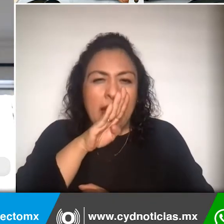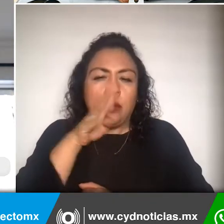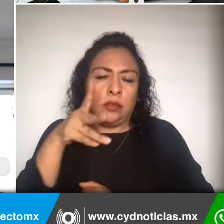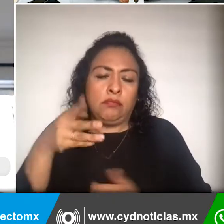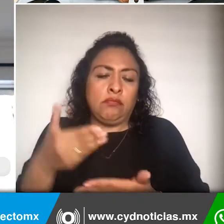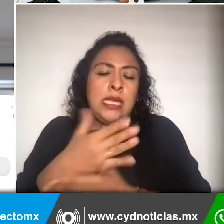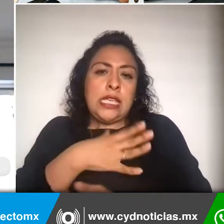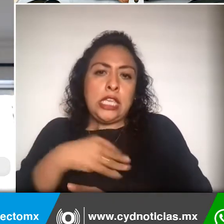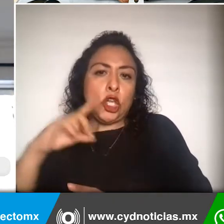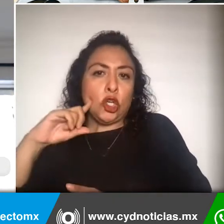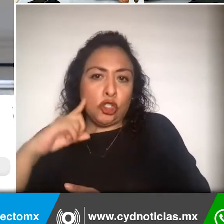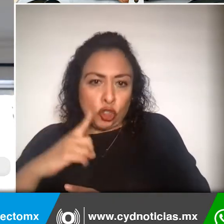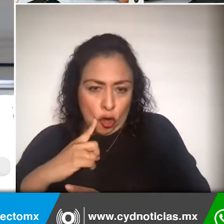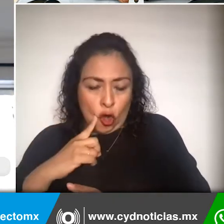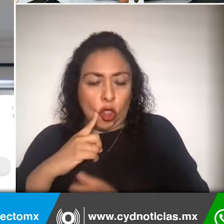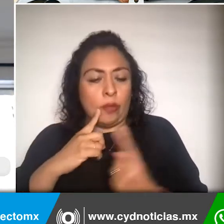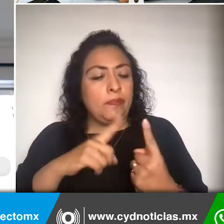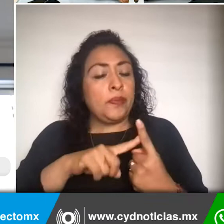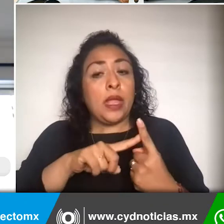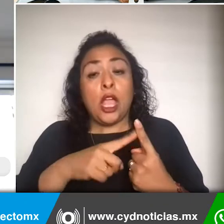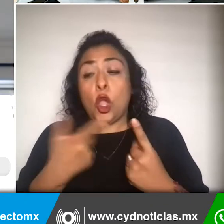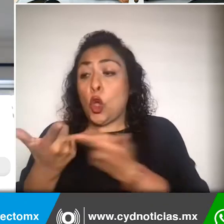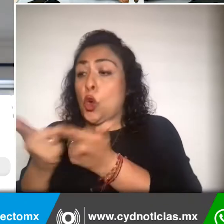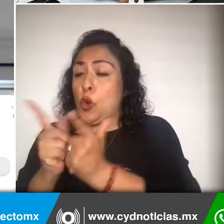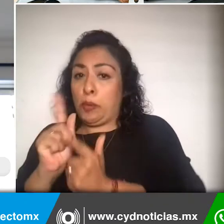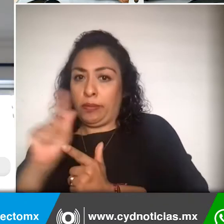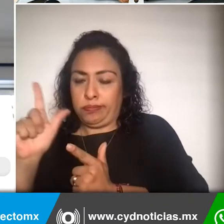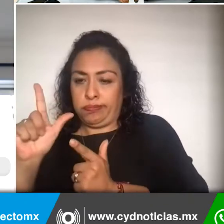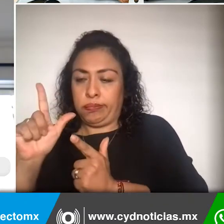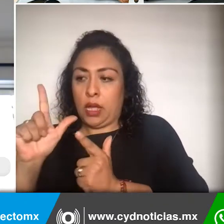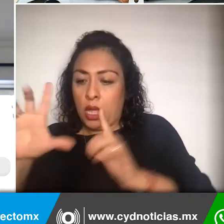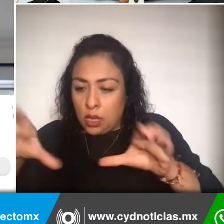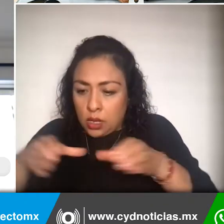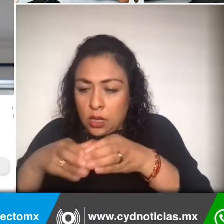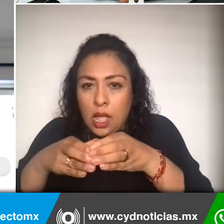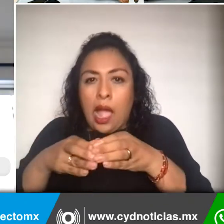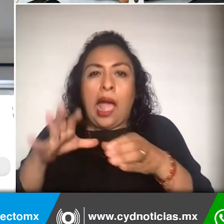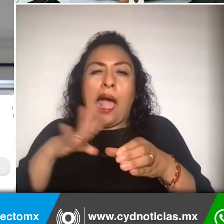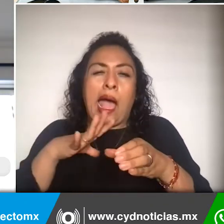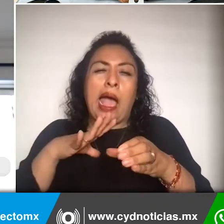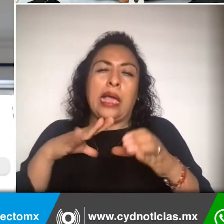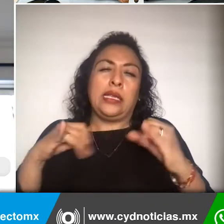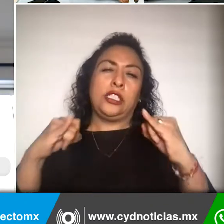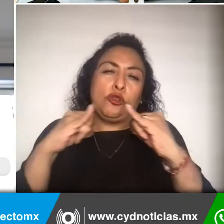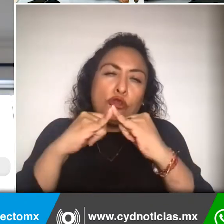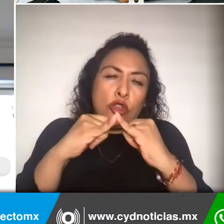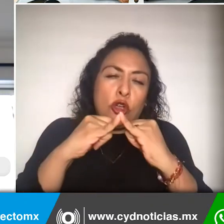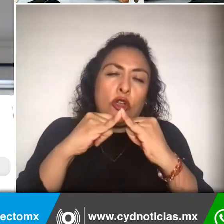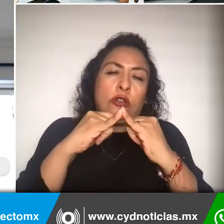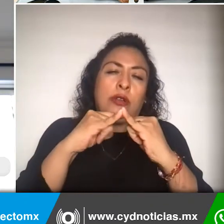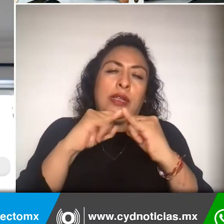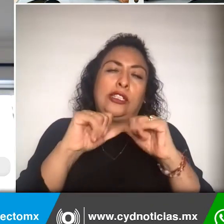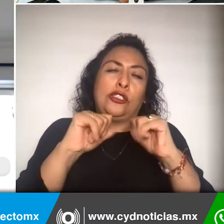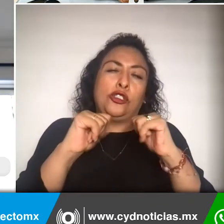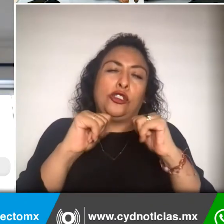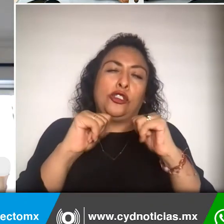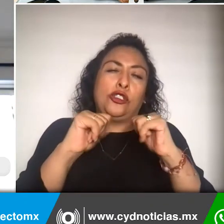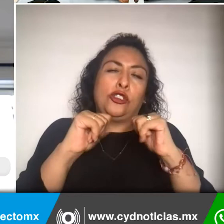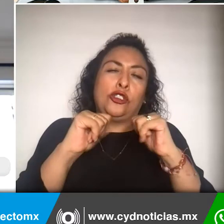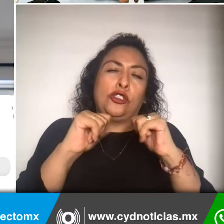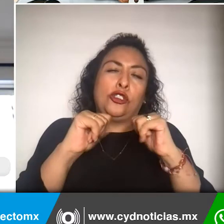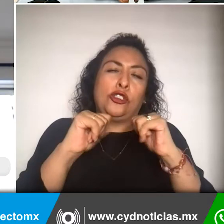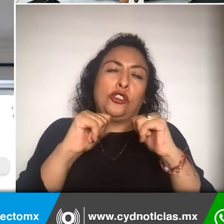maestros especialistas formaron originalmente una asociación civil para atender a niños sordos y a niños con problemas del lenguaje. Y así surgió como